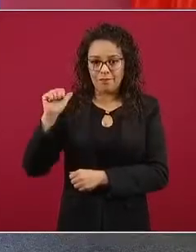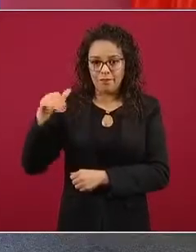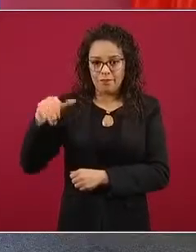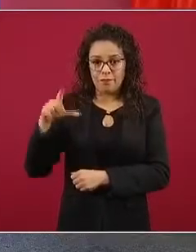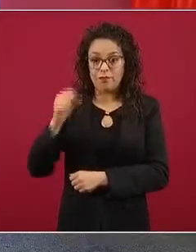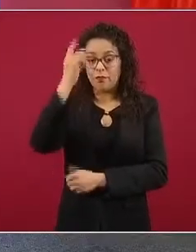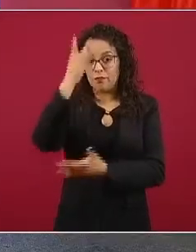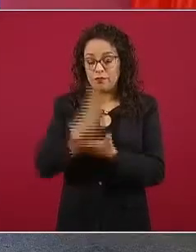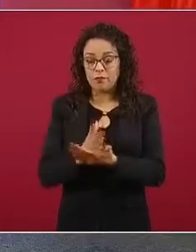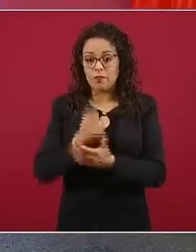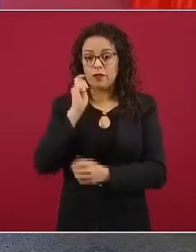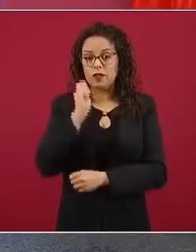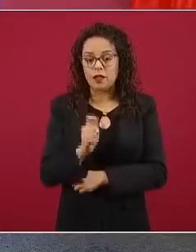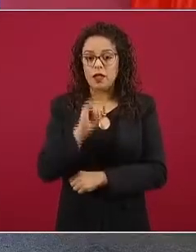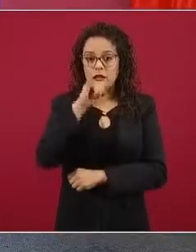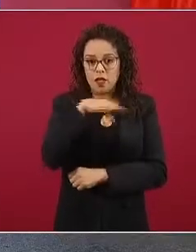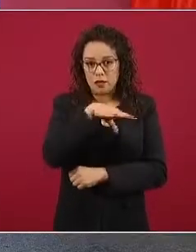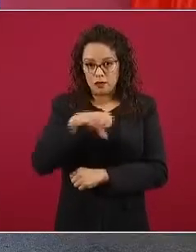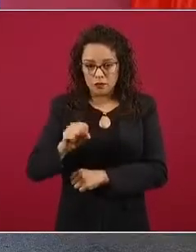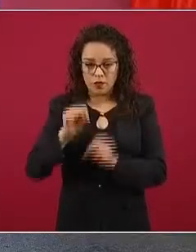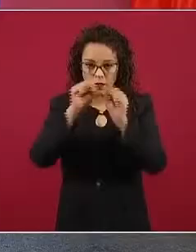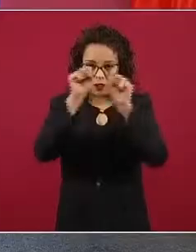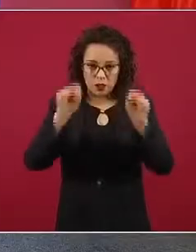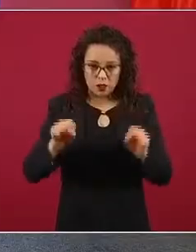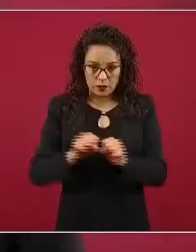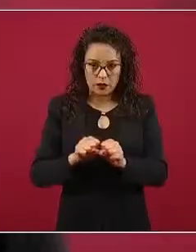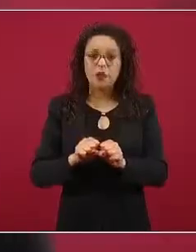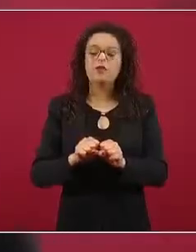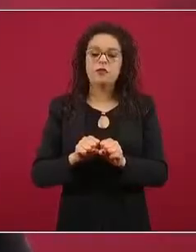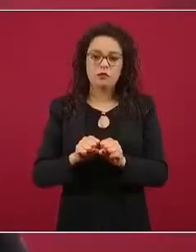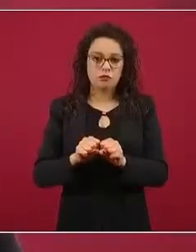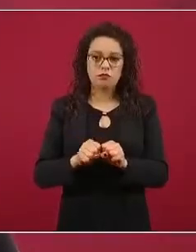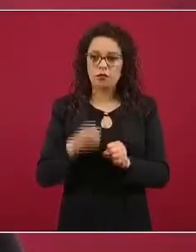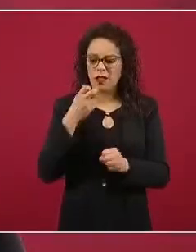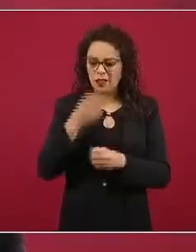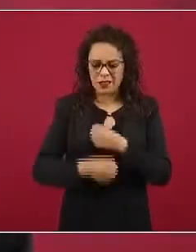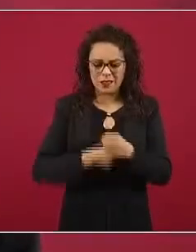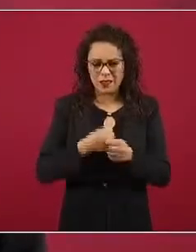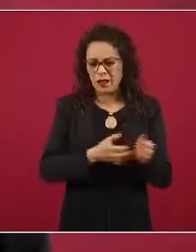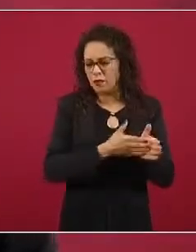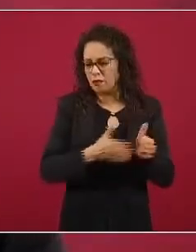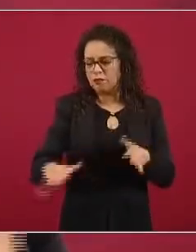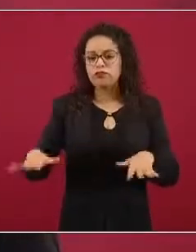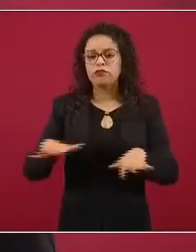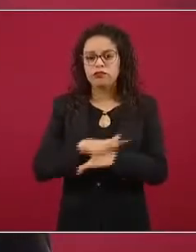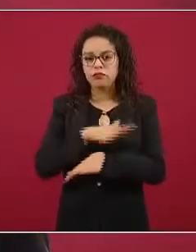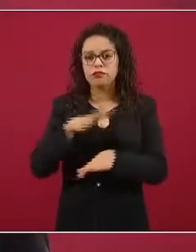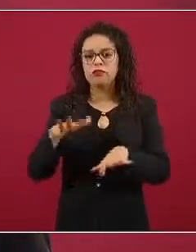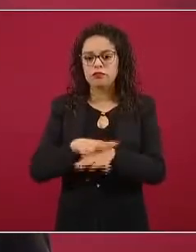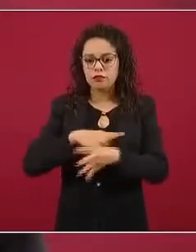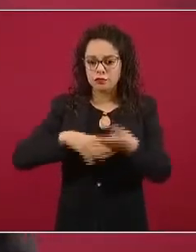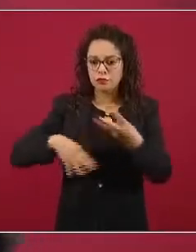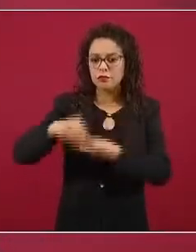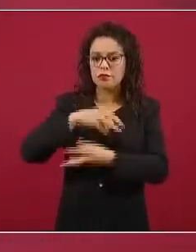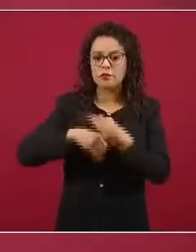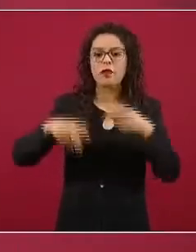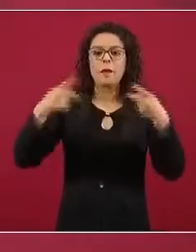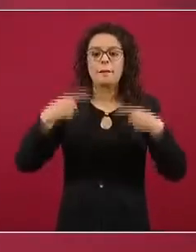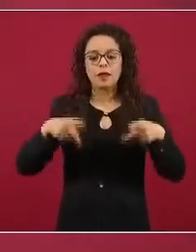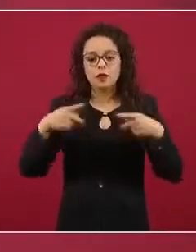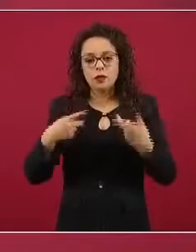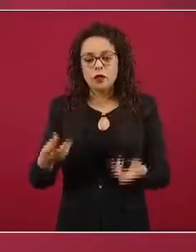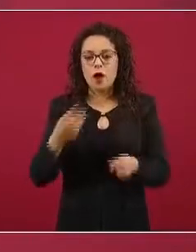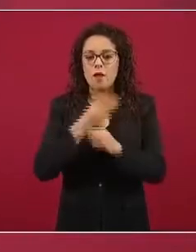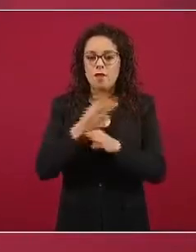IMSS, todo el año hemos estado intercambiando equipos, equipos de protección personal y también personal. Y lo mismo ha